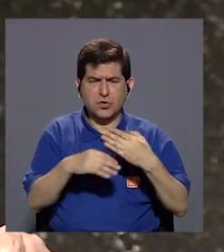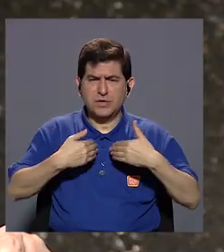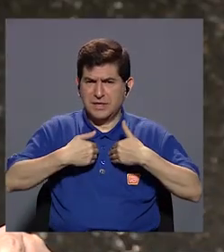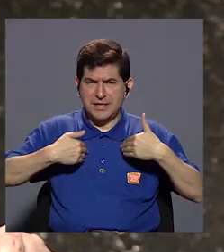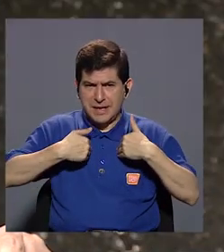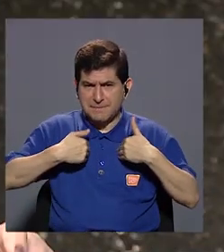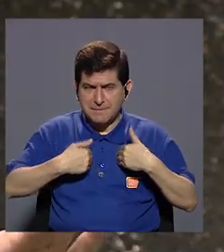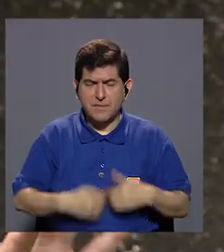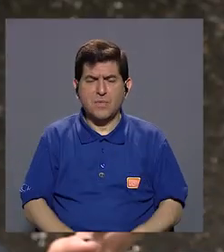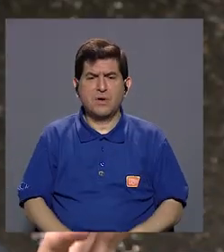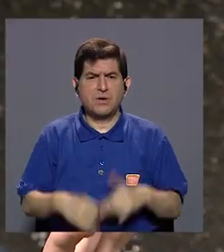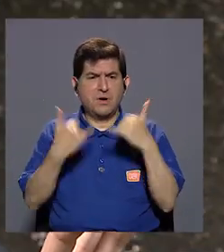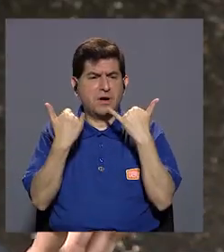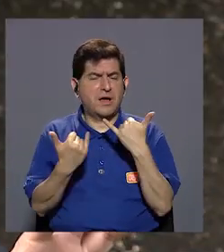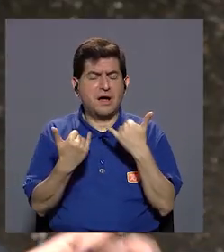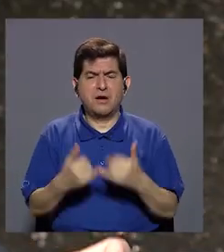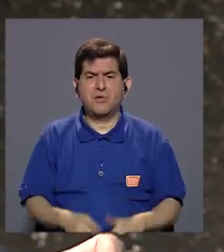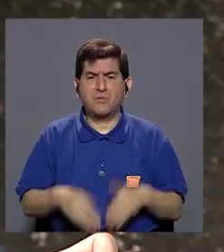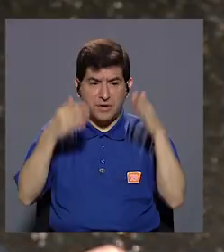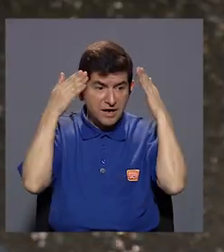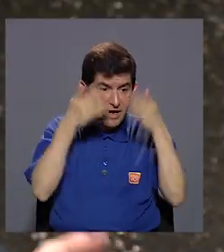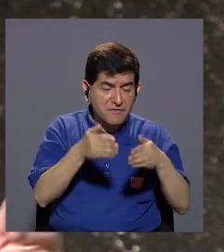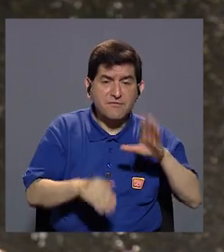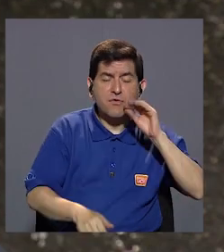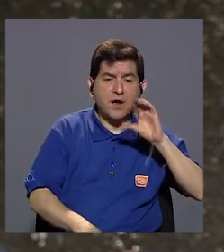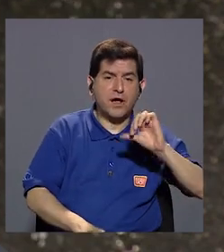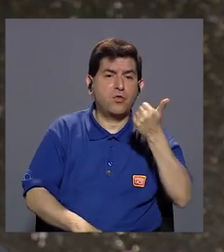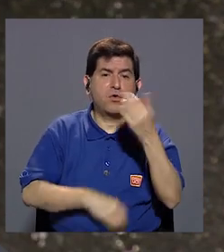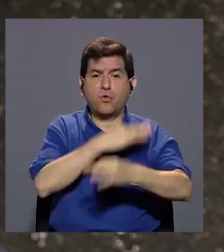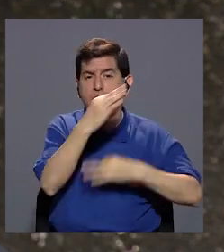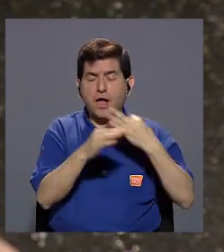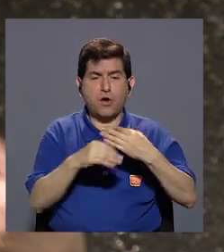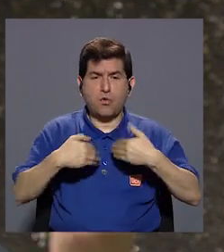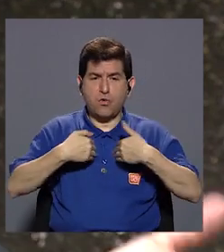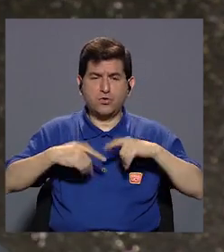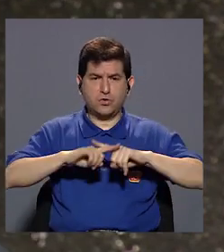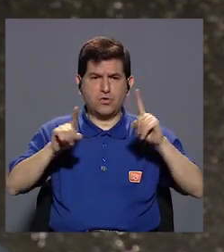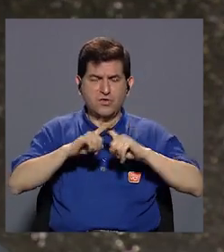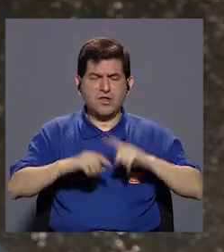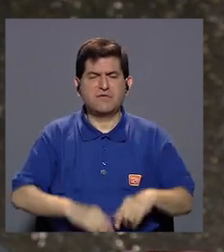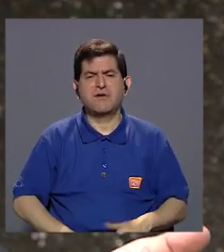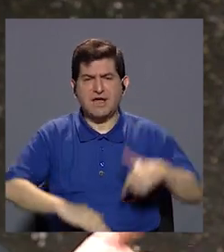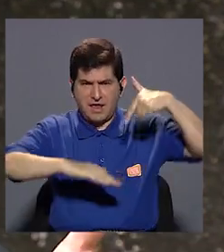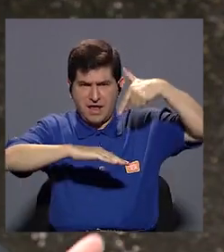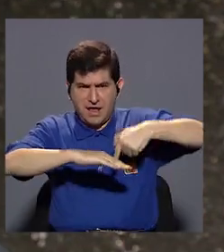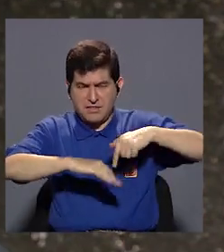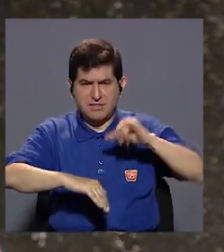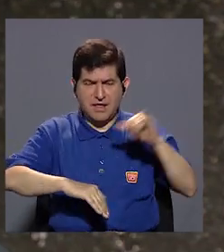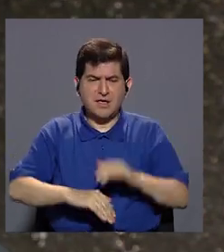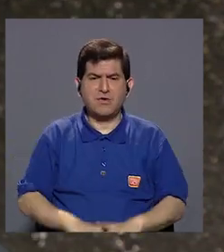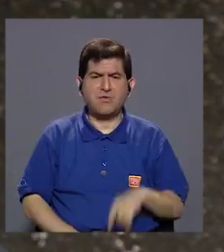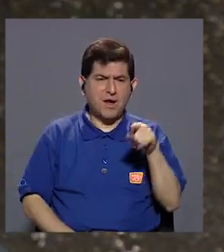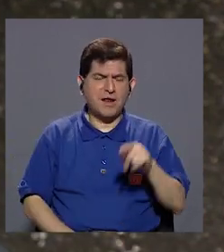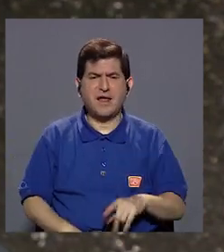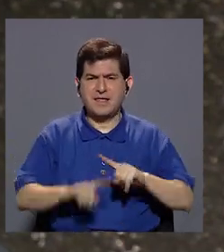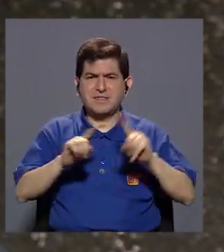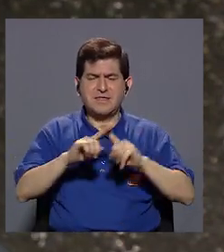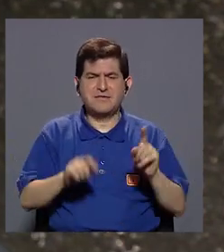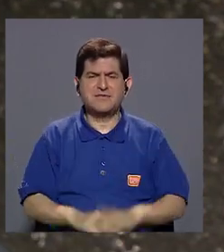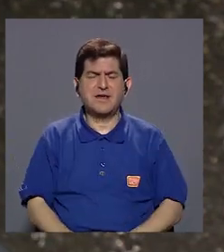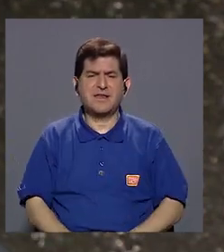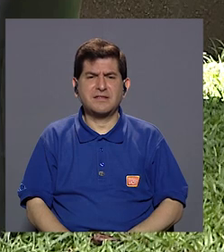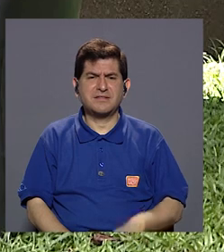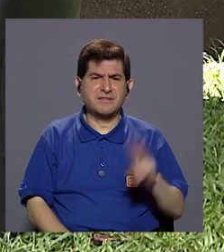animales? Digamos, que ahorita nos centramos en perros, pero para otro tipo de animales varía la vacunación y varían también los parásitos y esto.